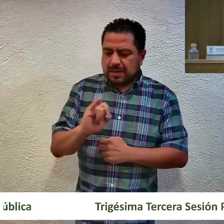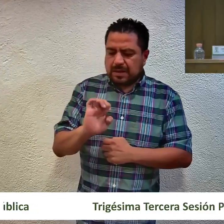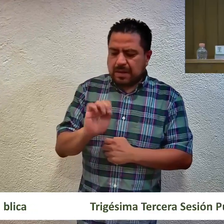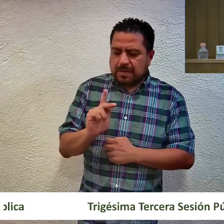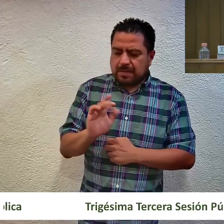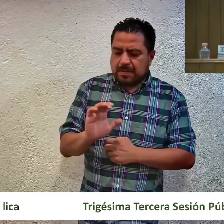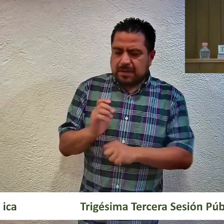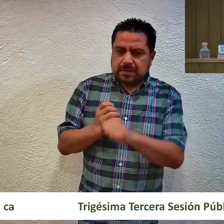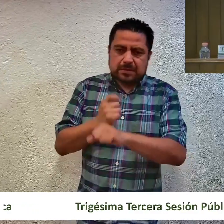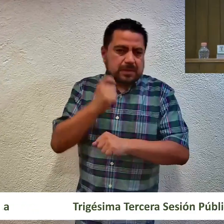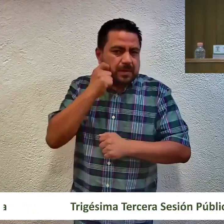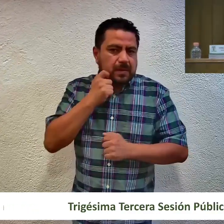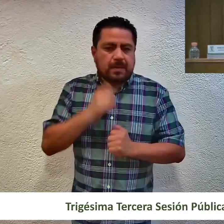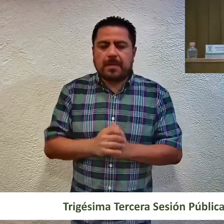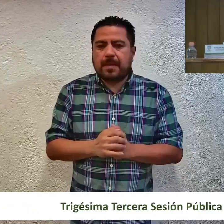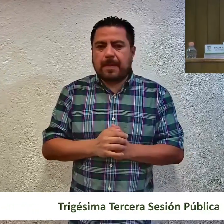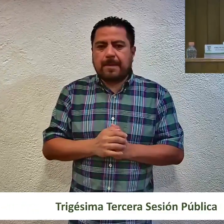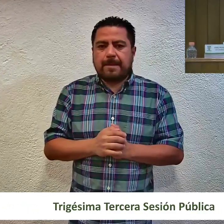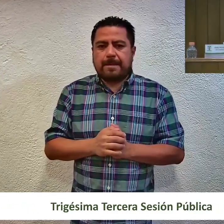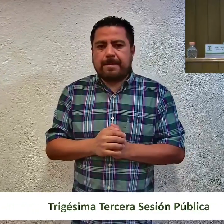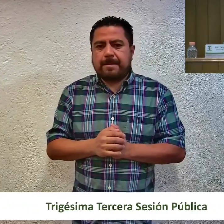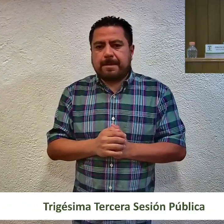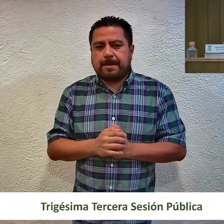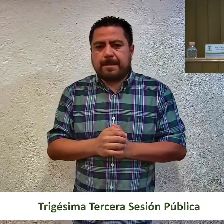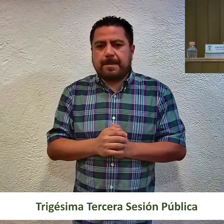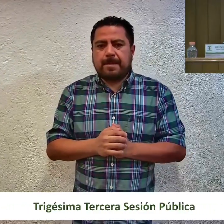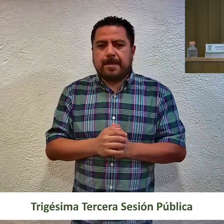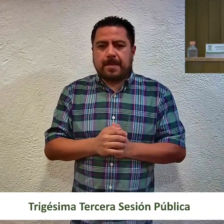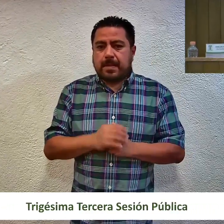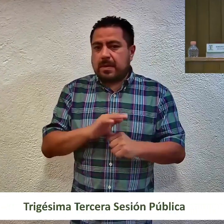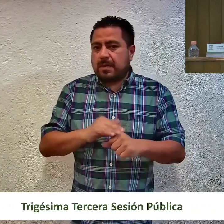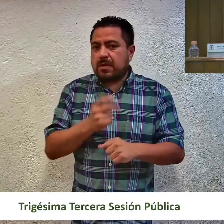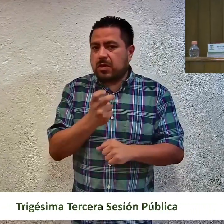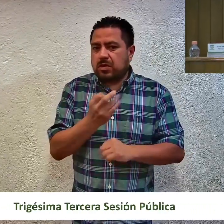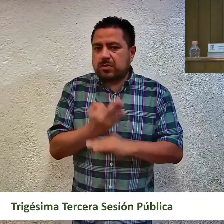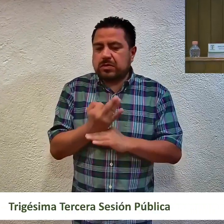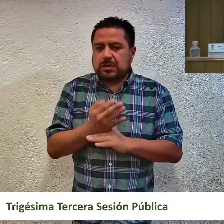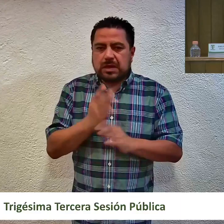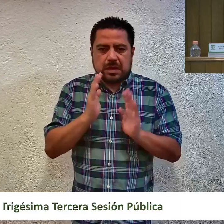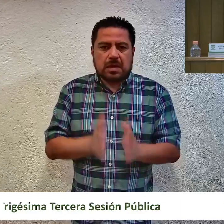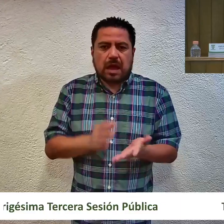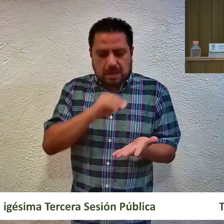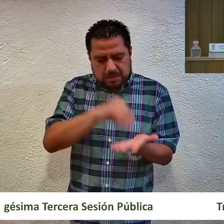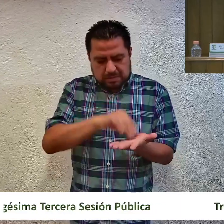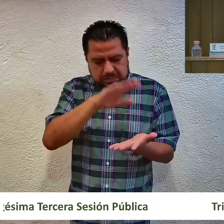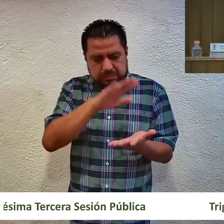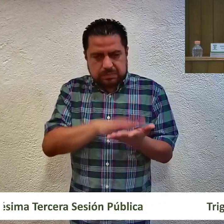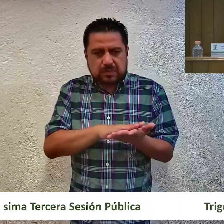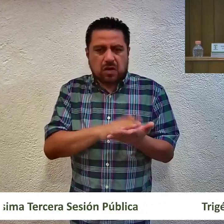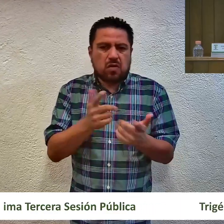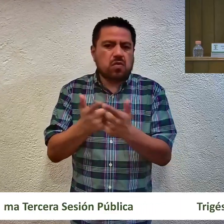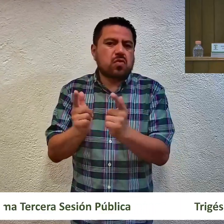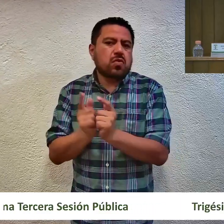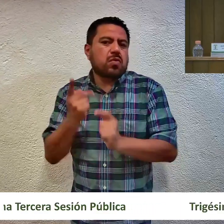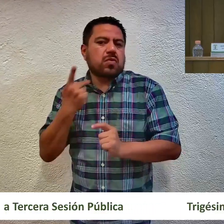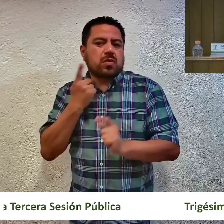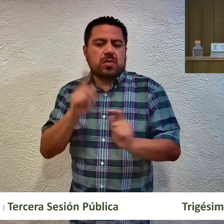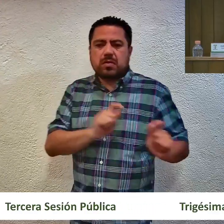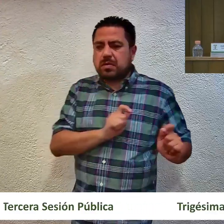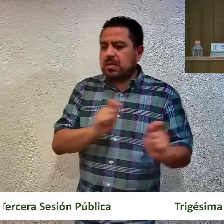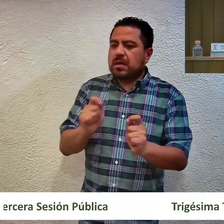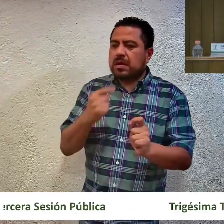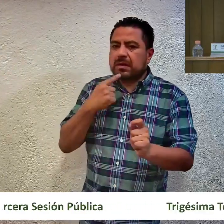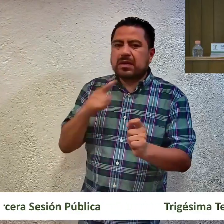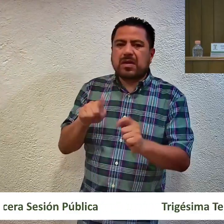Participación Ciudadana del Estado de Guerrero. Con lo cual, quedó firme el registro que como partido político local se otorgó al reclamante